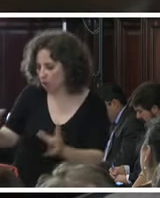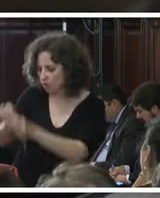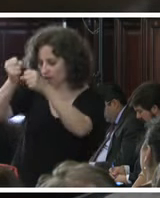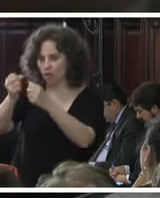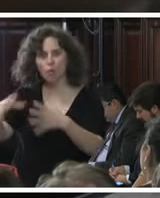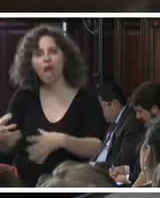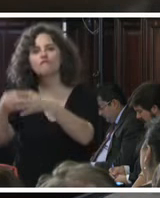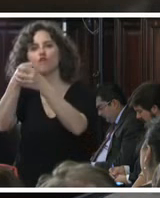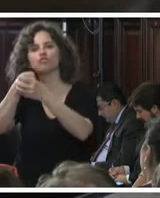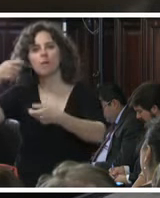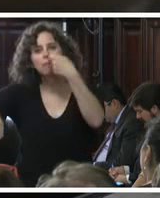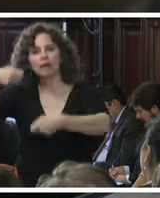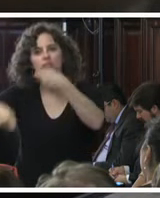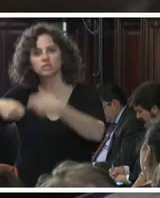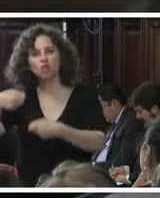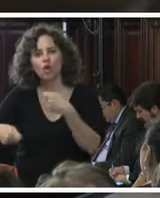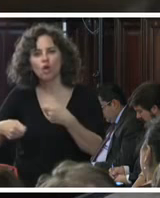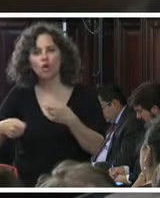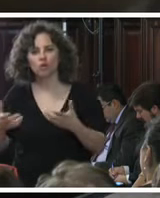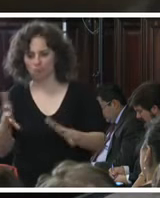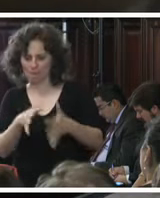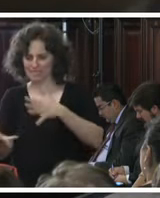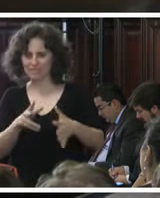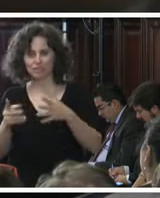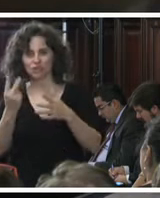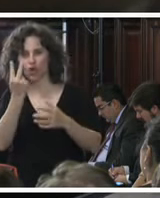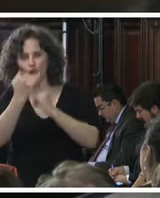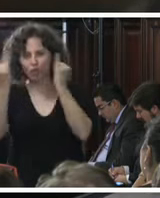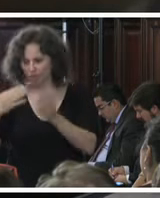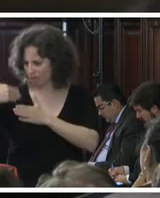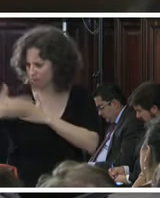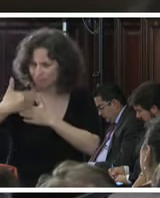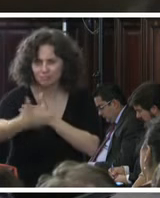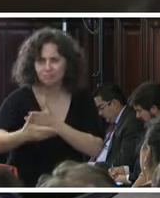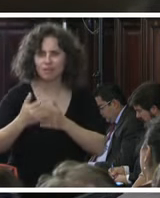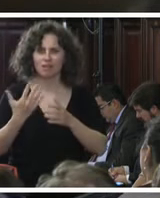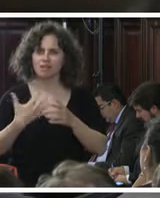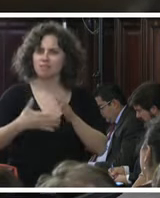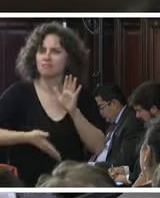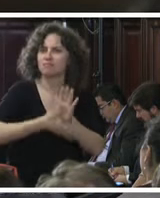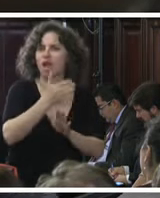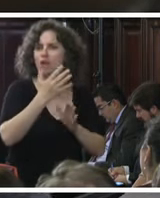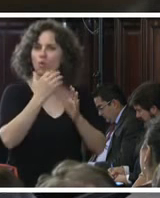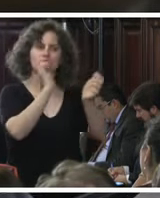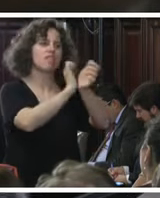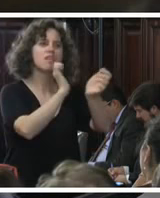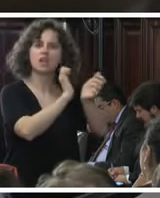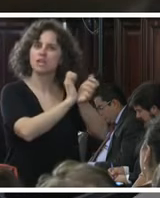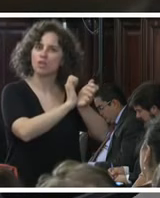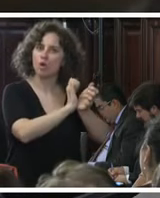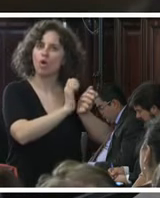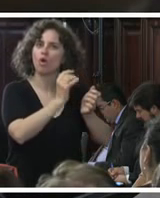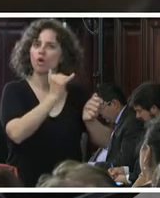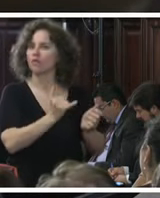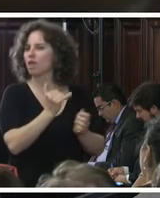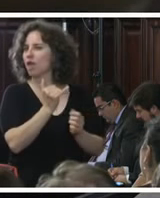bolsa plástica son muy parecidas en los dos días sale con un detenido que tenía se